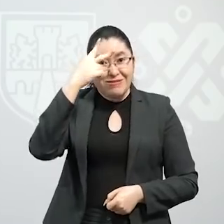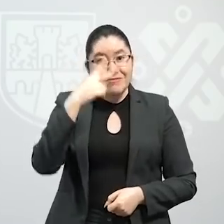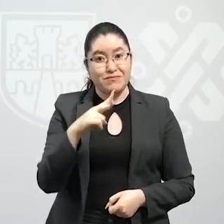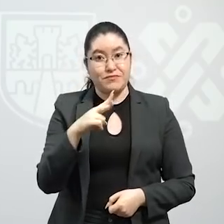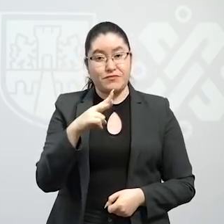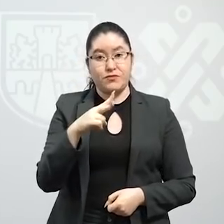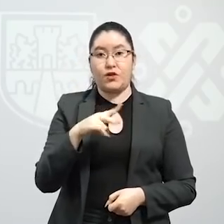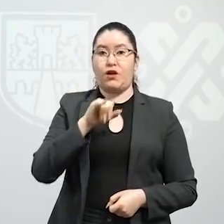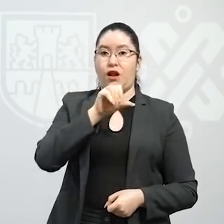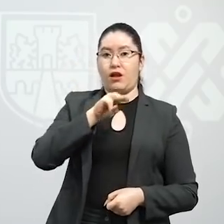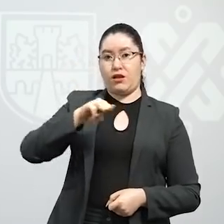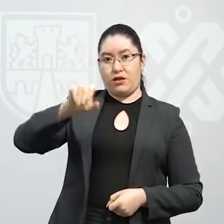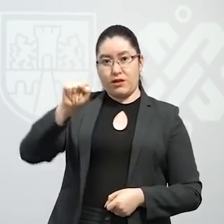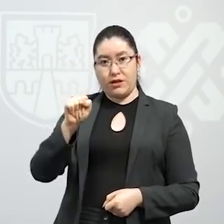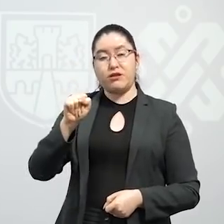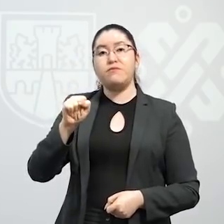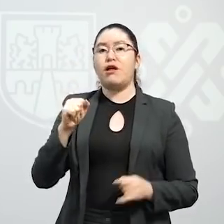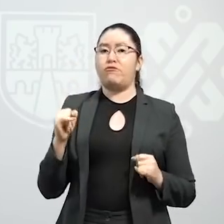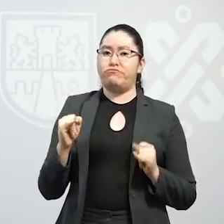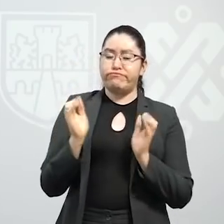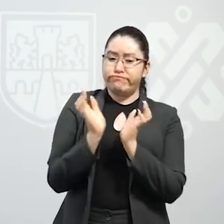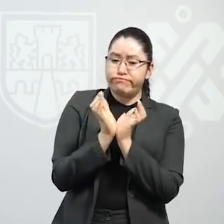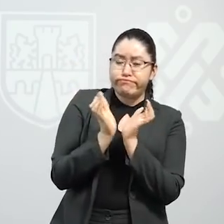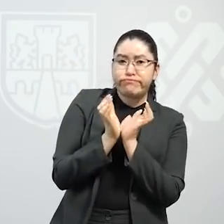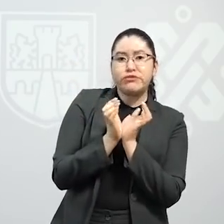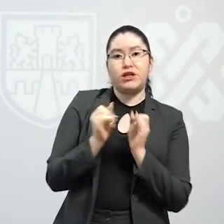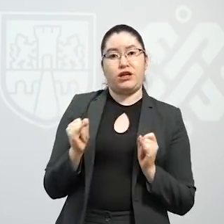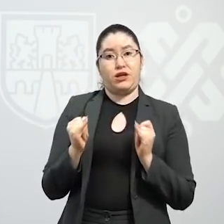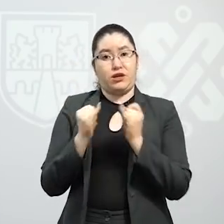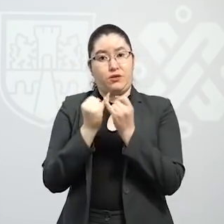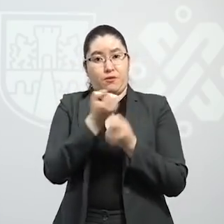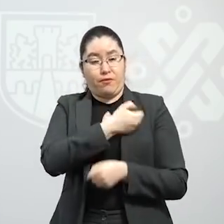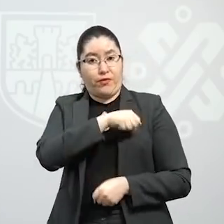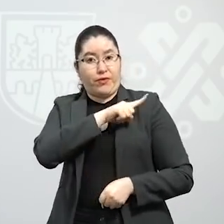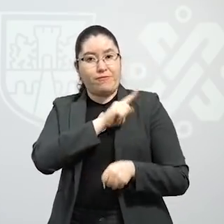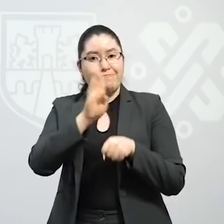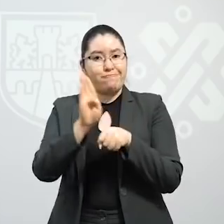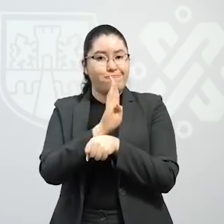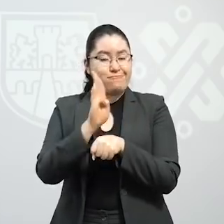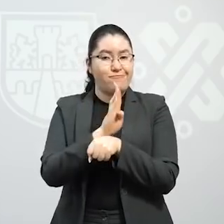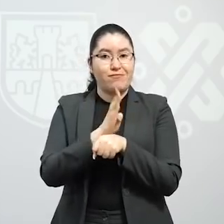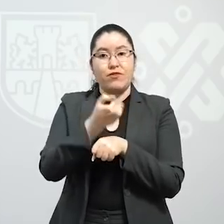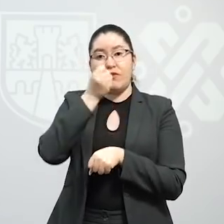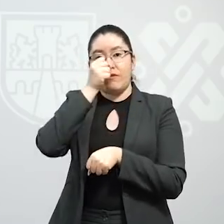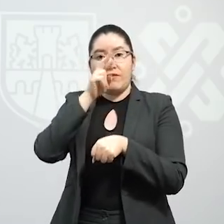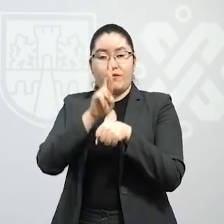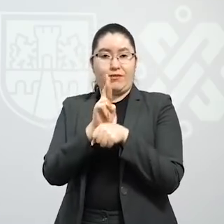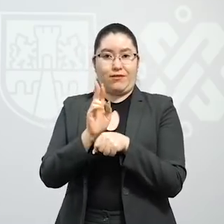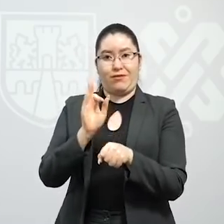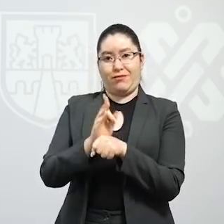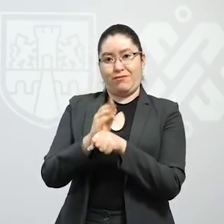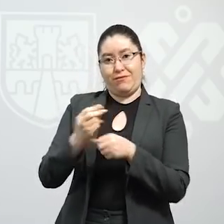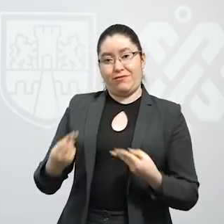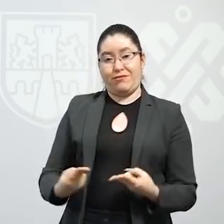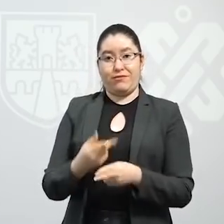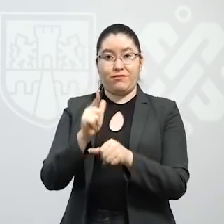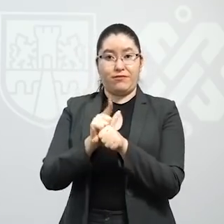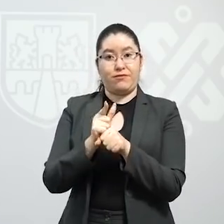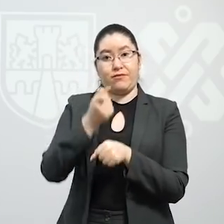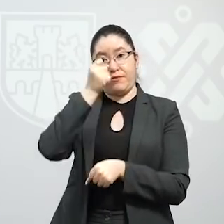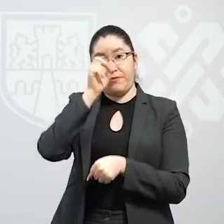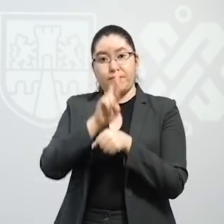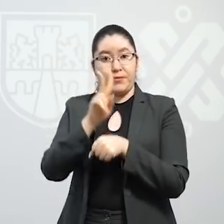a través del IMSS, del Issste, del Instituto de Salud para el Bienestar, de la Secretaría de la Defensa Nacional,